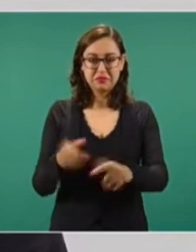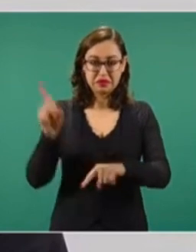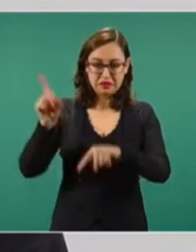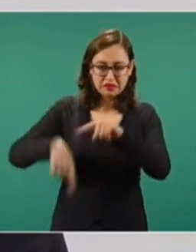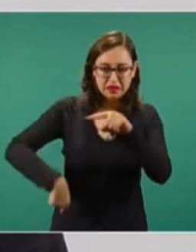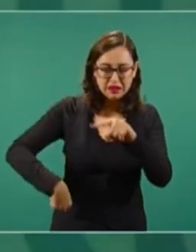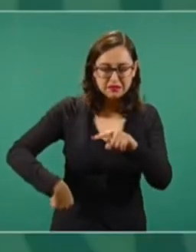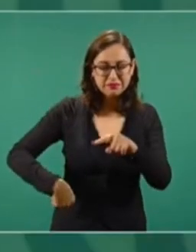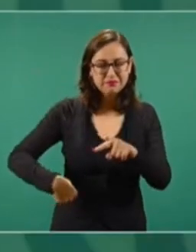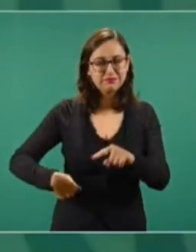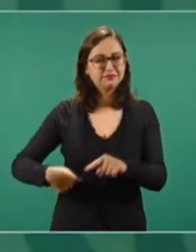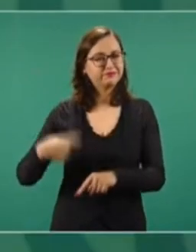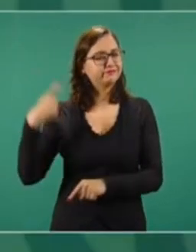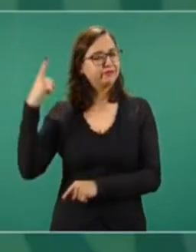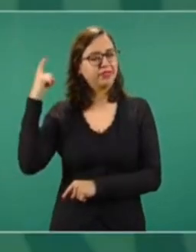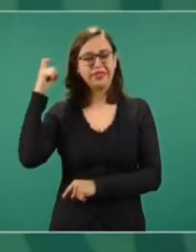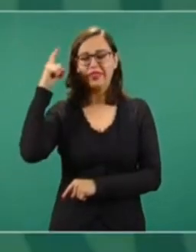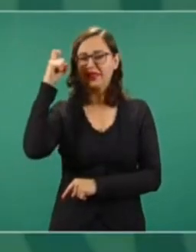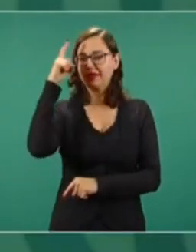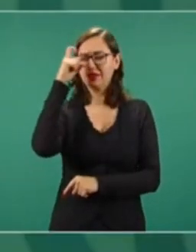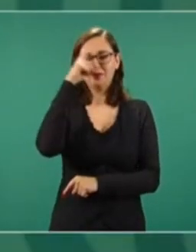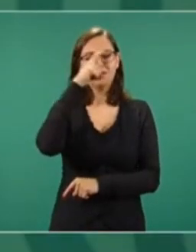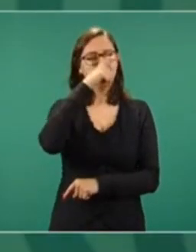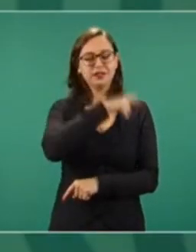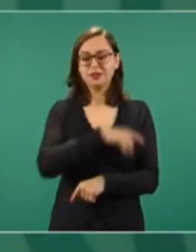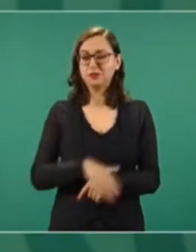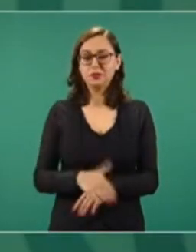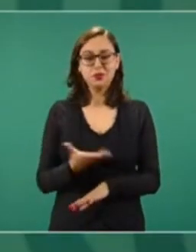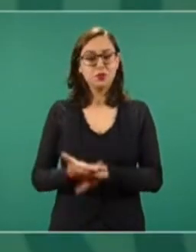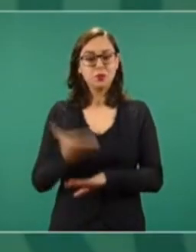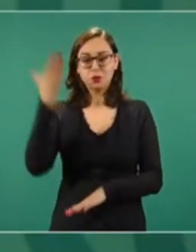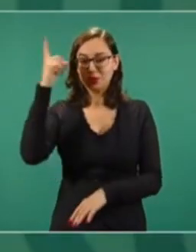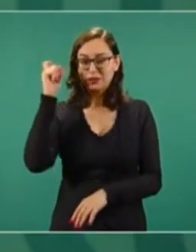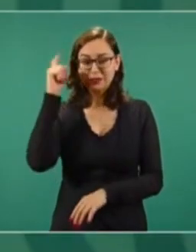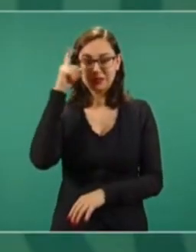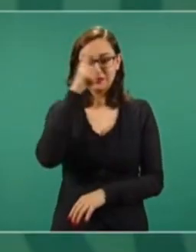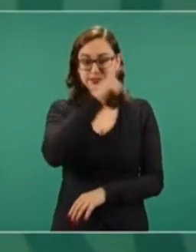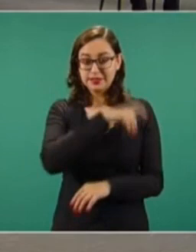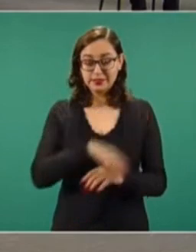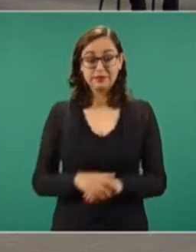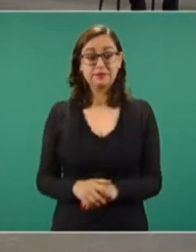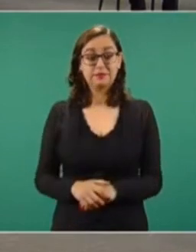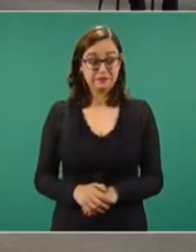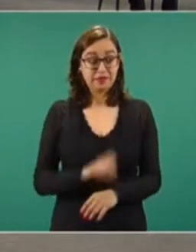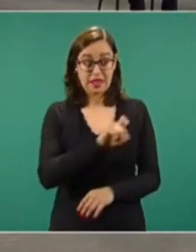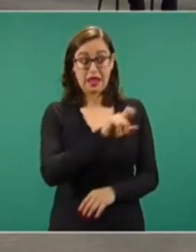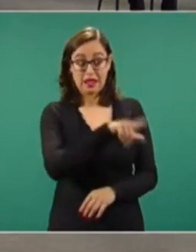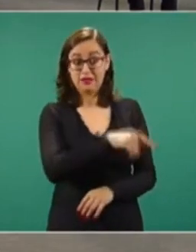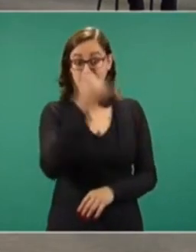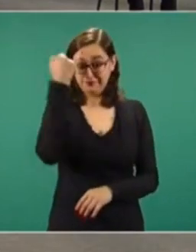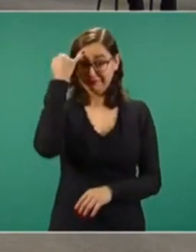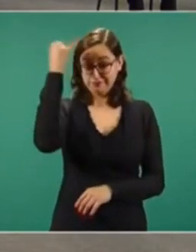que se quiten esos derechos. Entonces, esa reforma fue